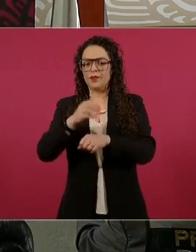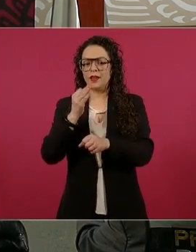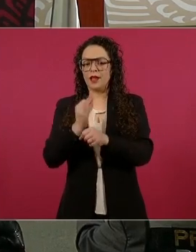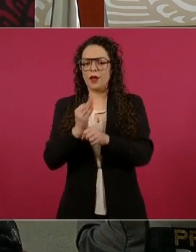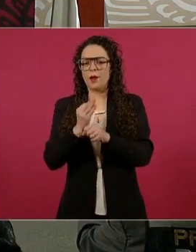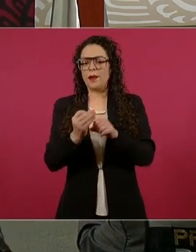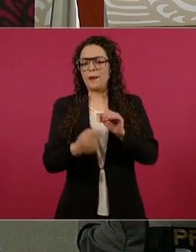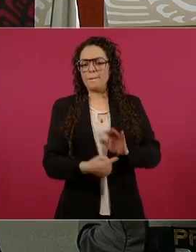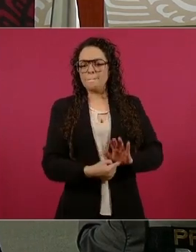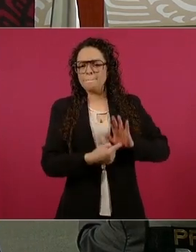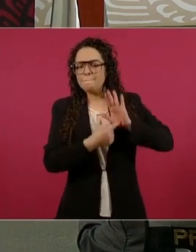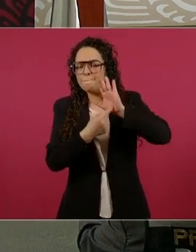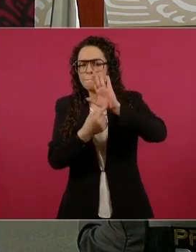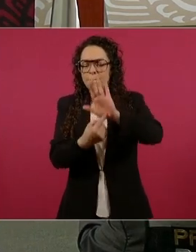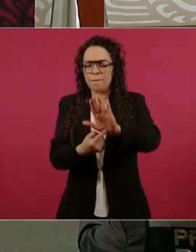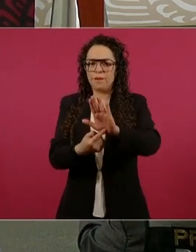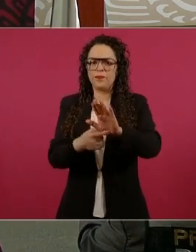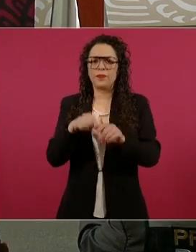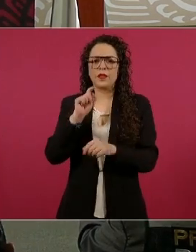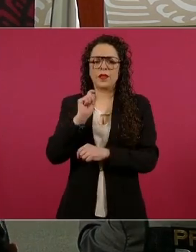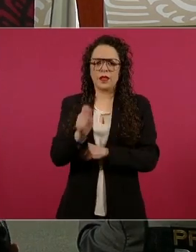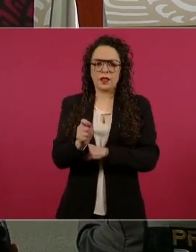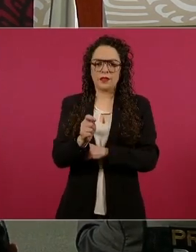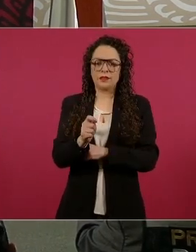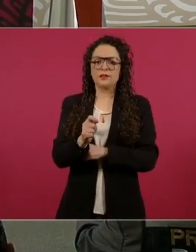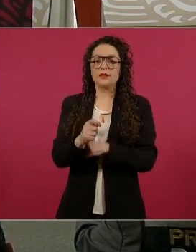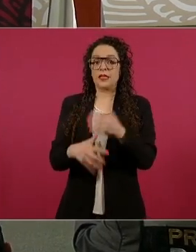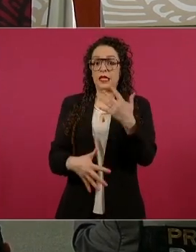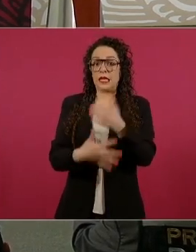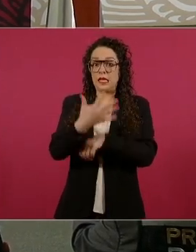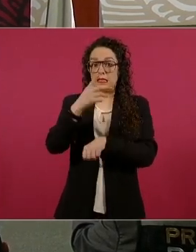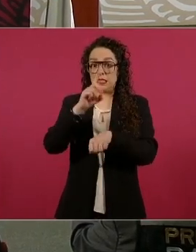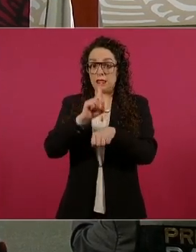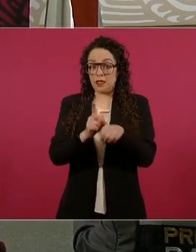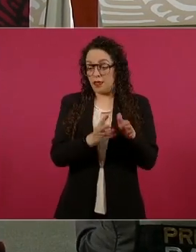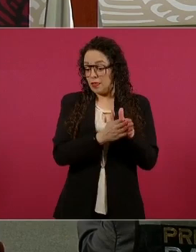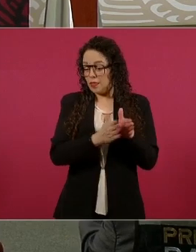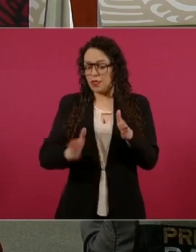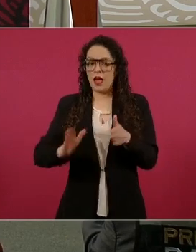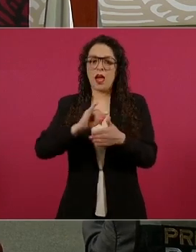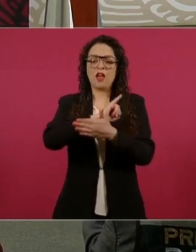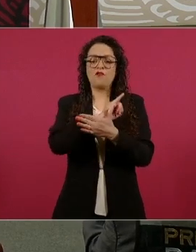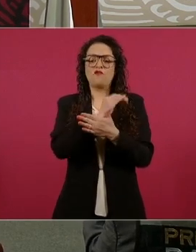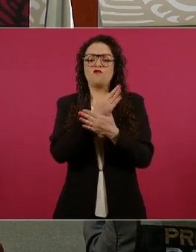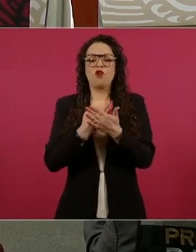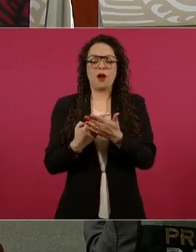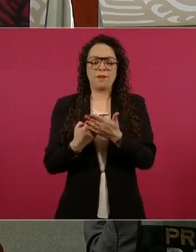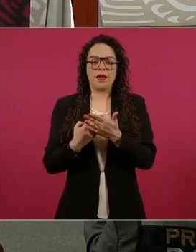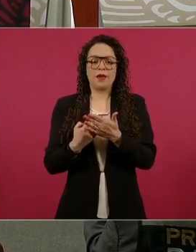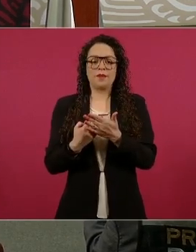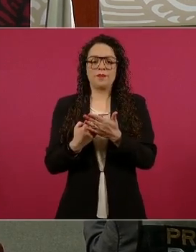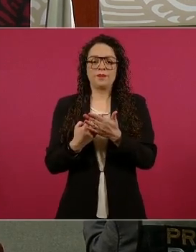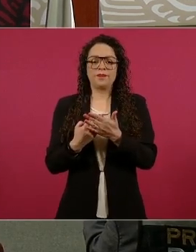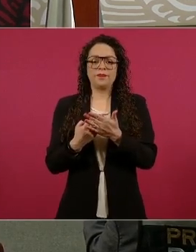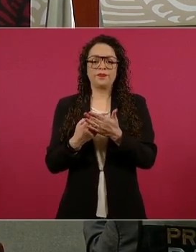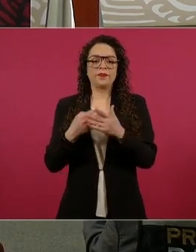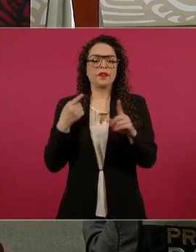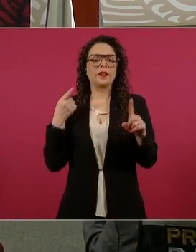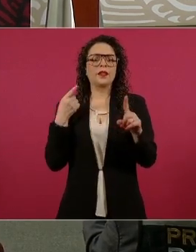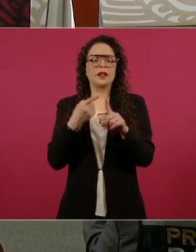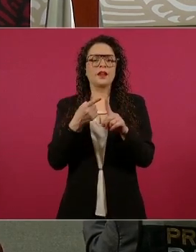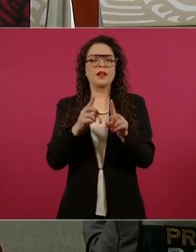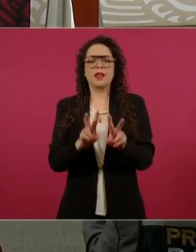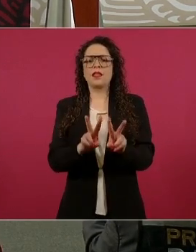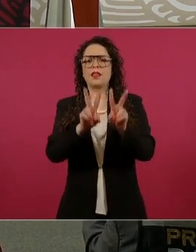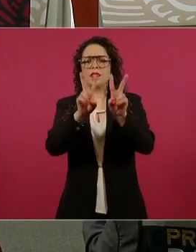hoy del informe quincenal y solamente el tema del programa de